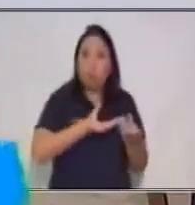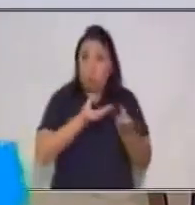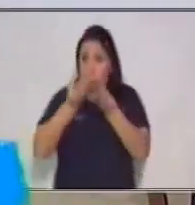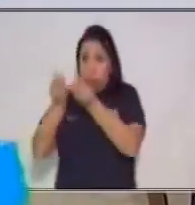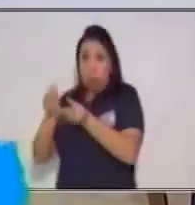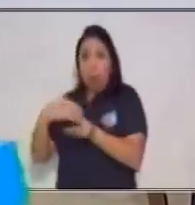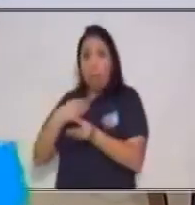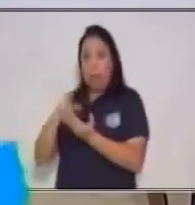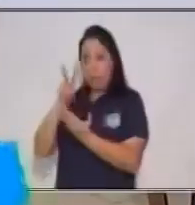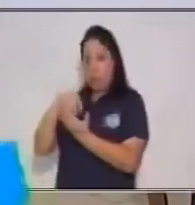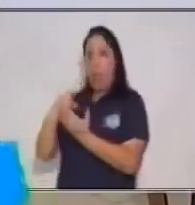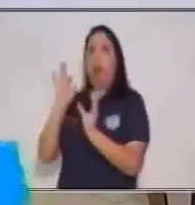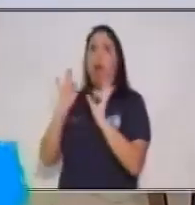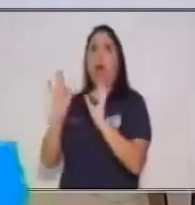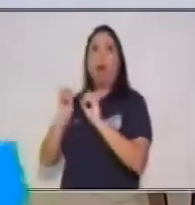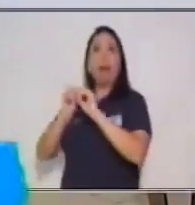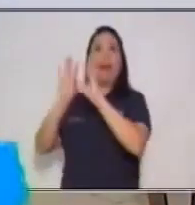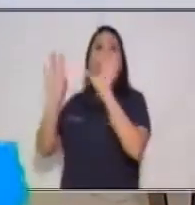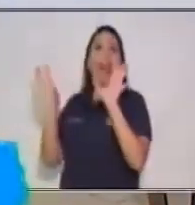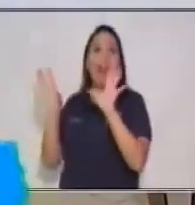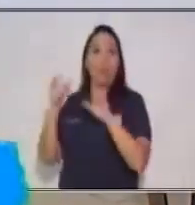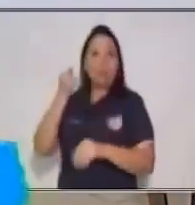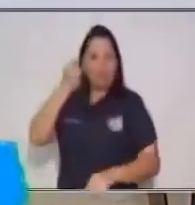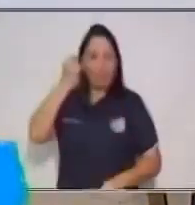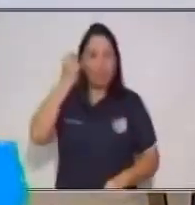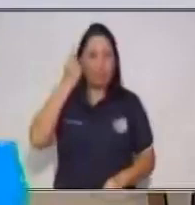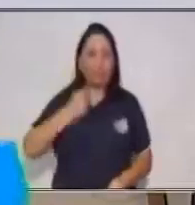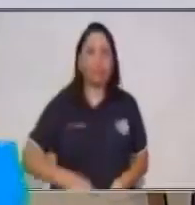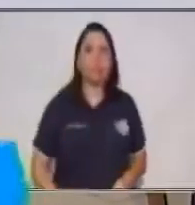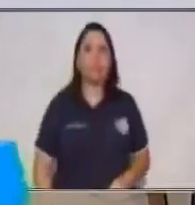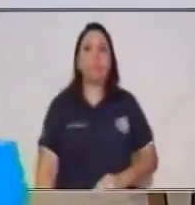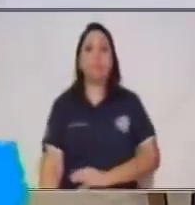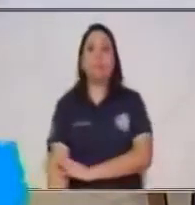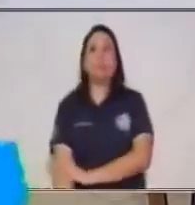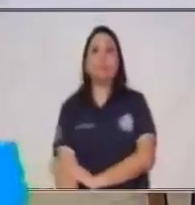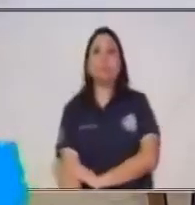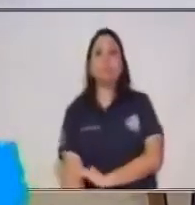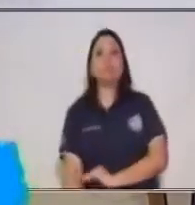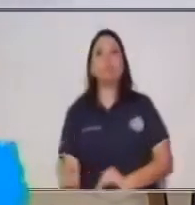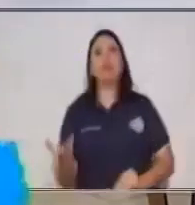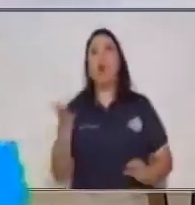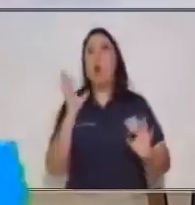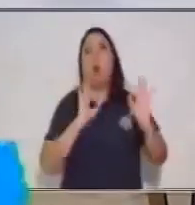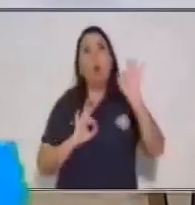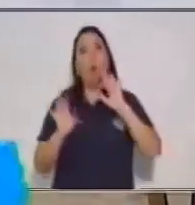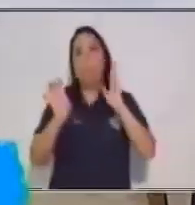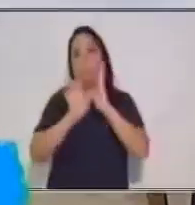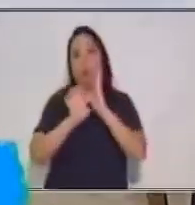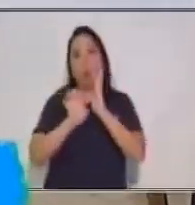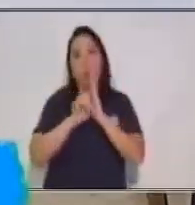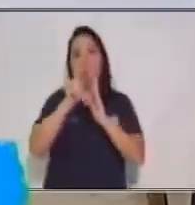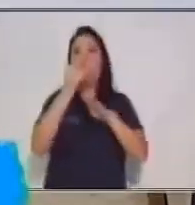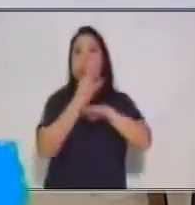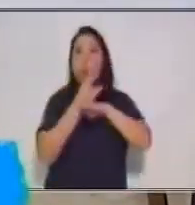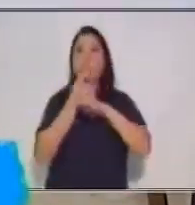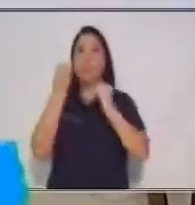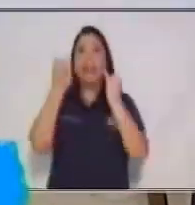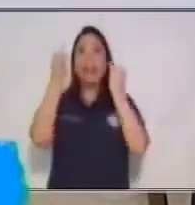a quien te gustaría que leyera lo que aprendiste durante este tiempo. O incluso puedes utilizar tu imaginación